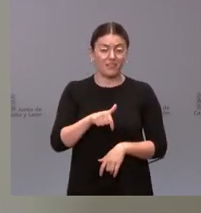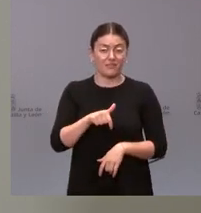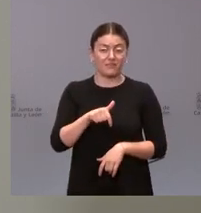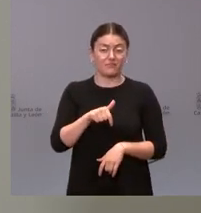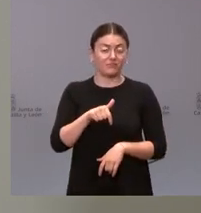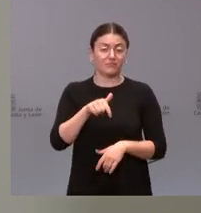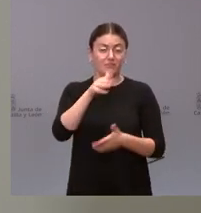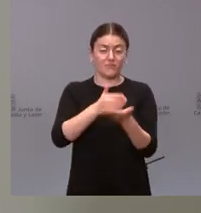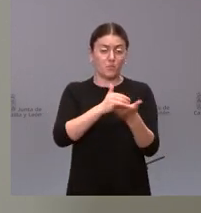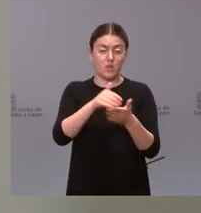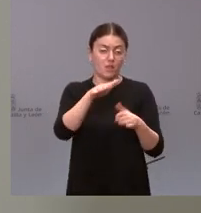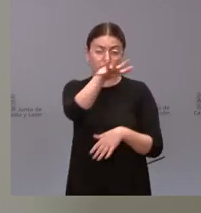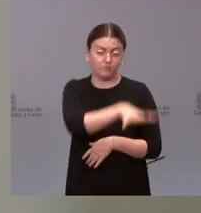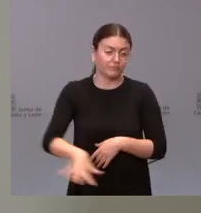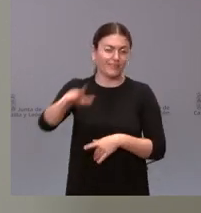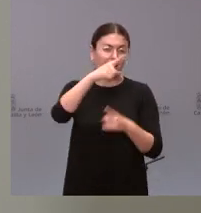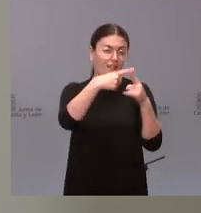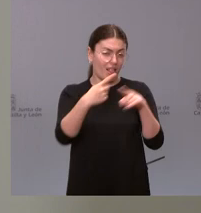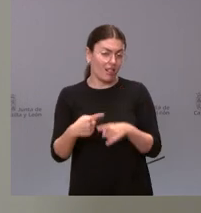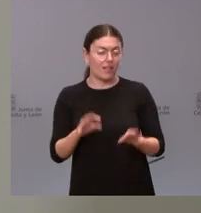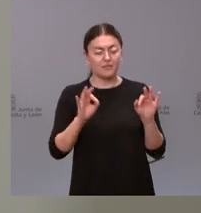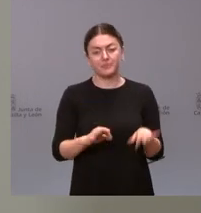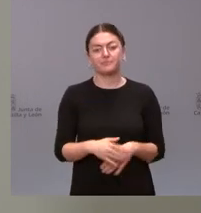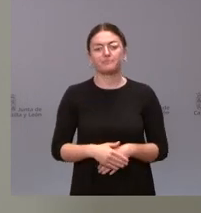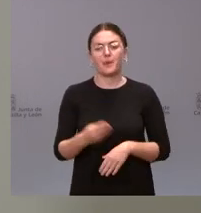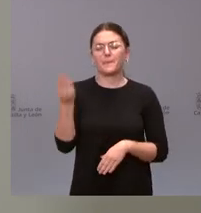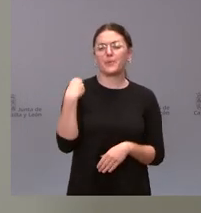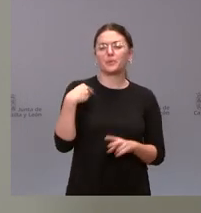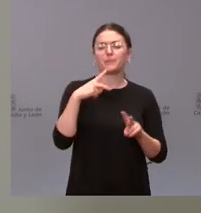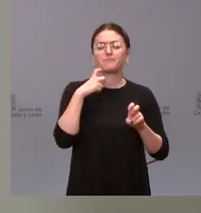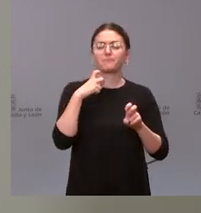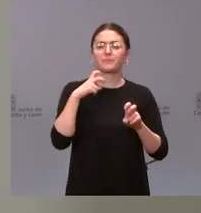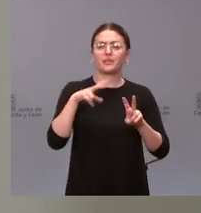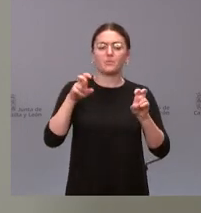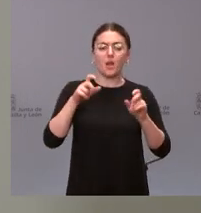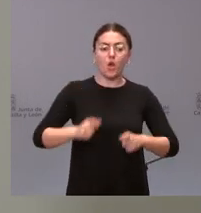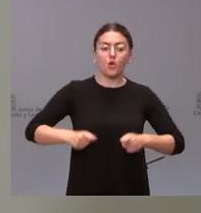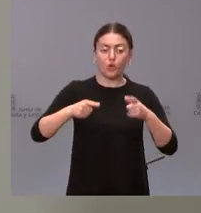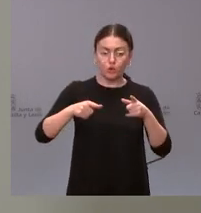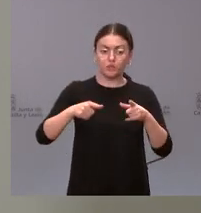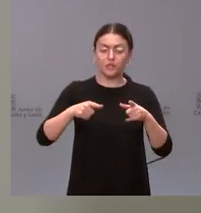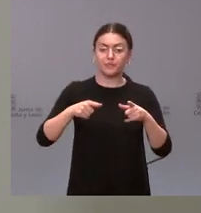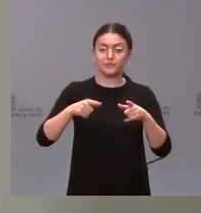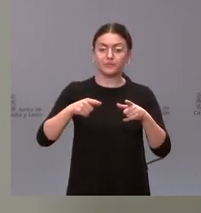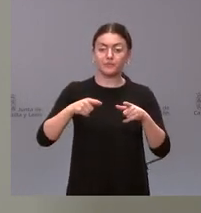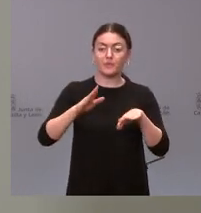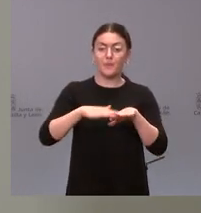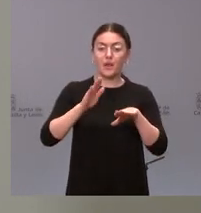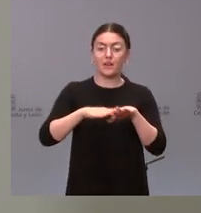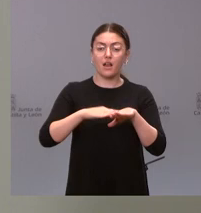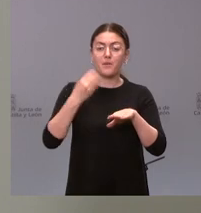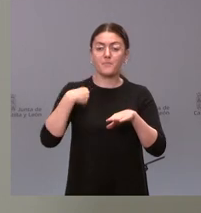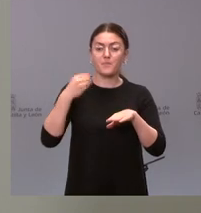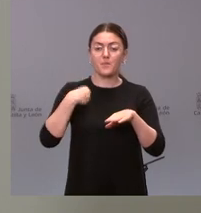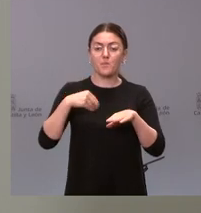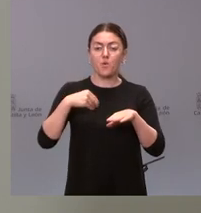es Castilla y León me preguntaba usted cómo se distribuyen los costes de la Junta de Castilla en el ámbito sanitario desde el punto de vista interno y